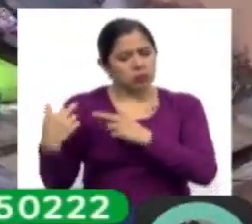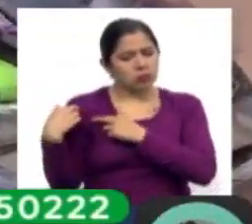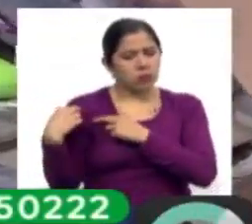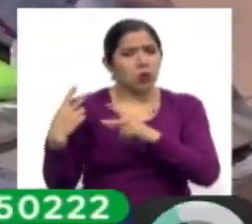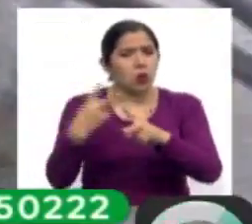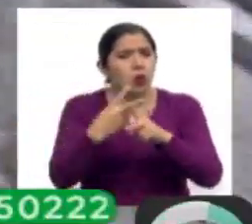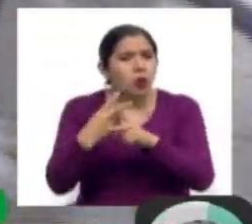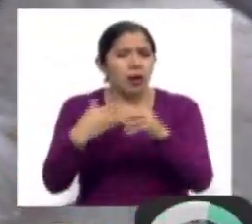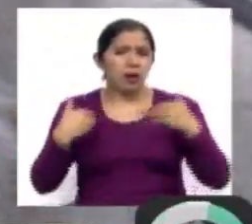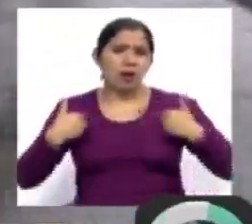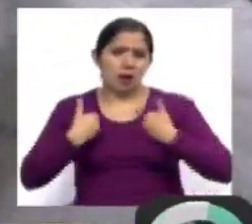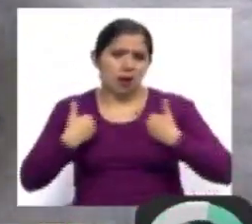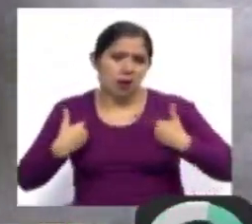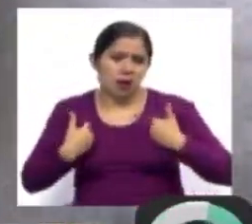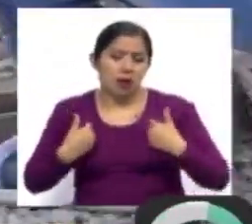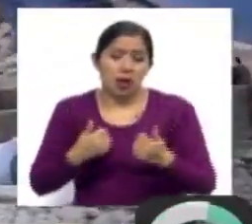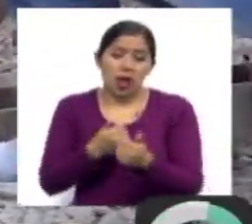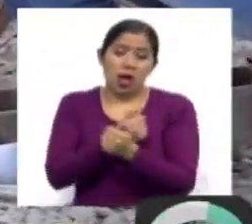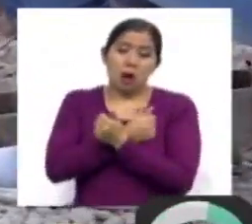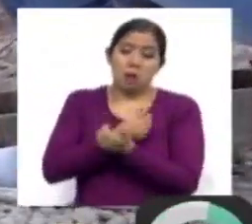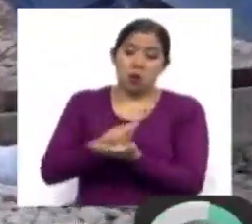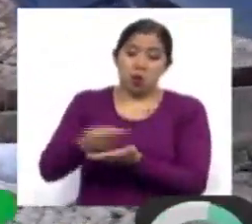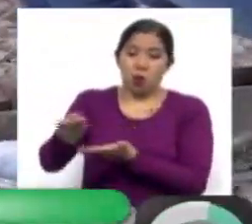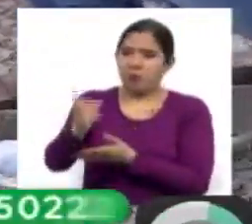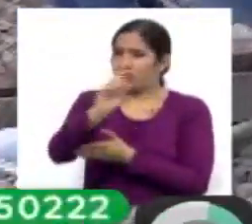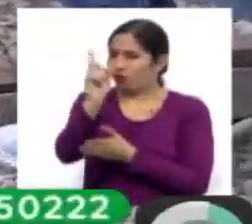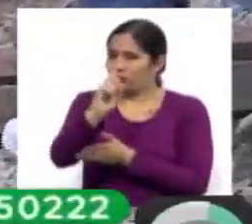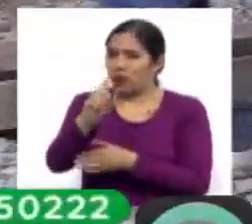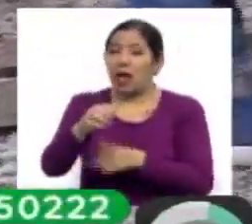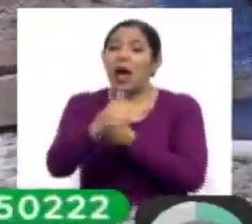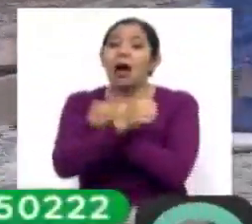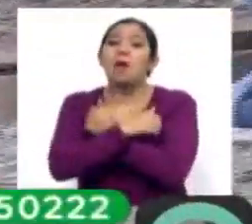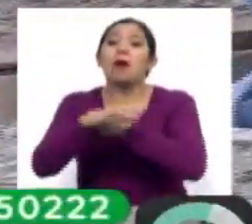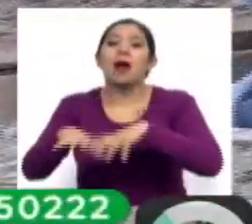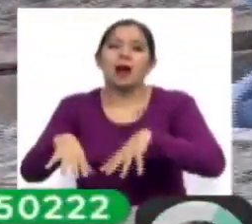mascotas y de que el amor no se compra, se adopta. ¡Gracias!